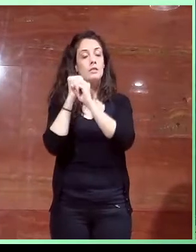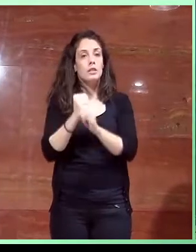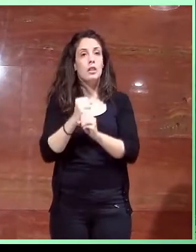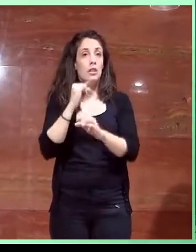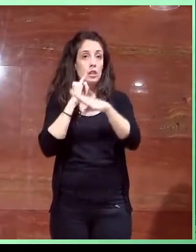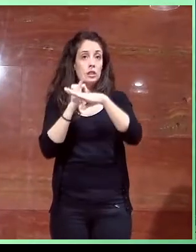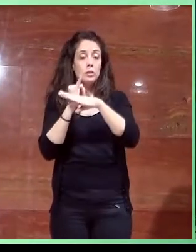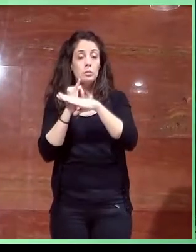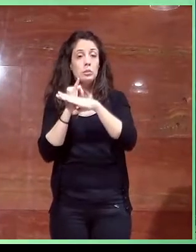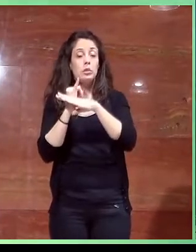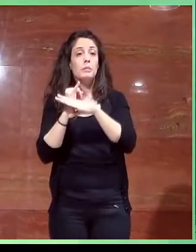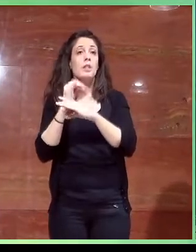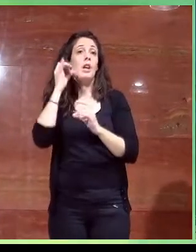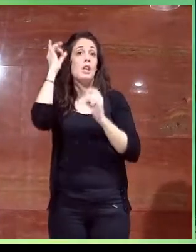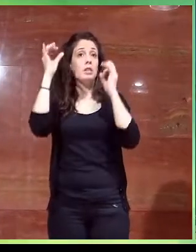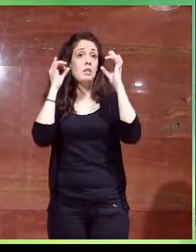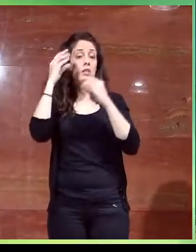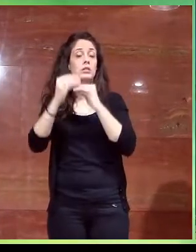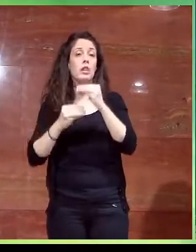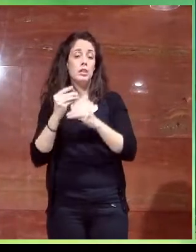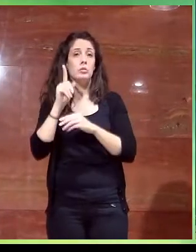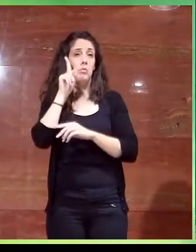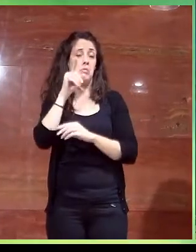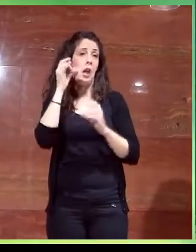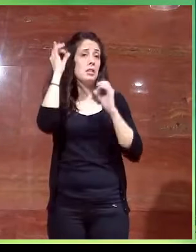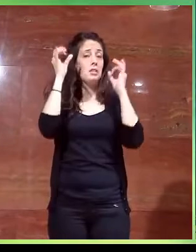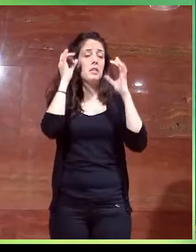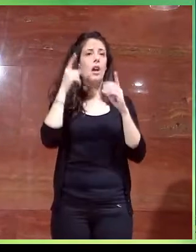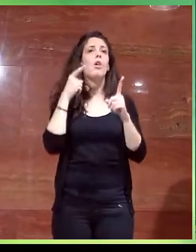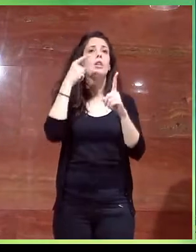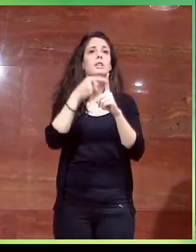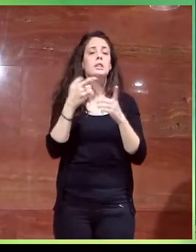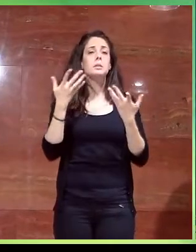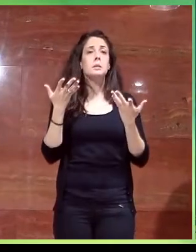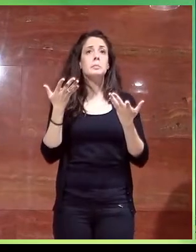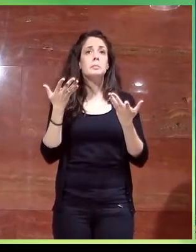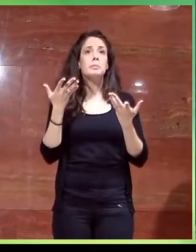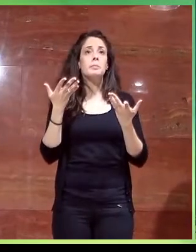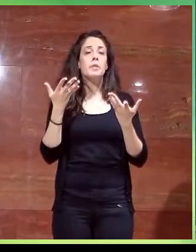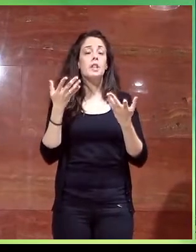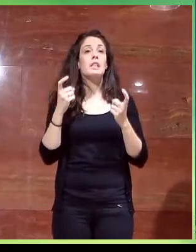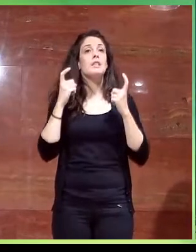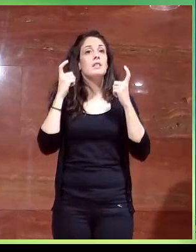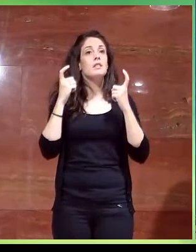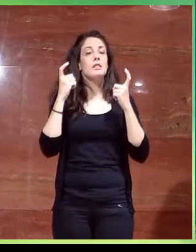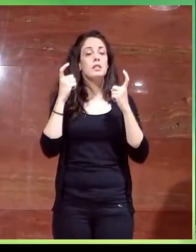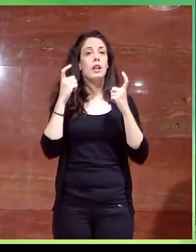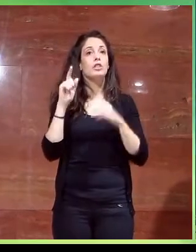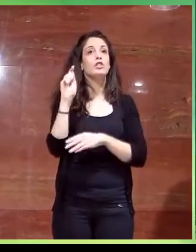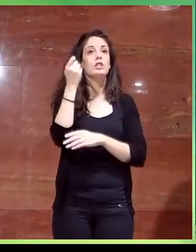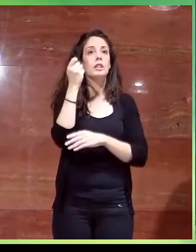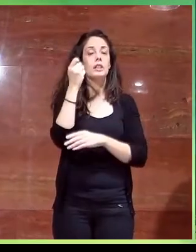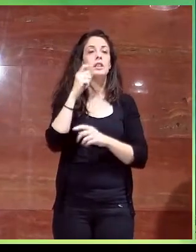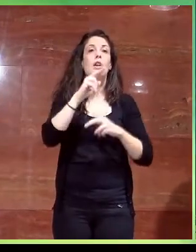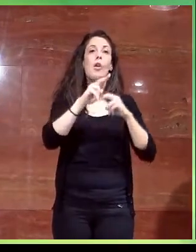entre las muchísimas actividades que se han previsto, una de ellas y uno de los objetivos que teníamos era conseguir que se hiciesen las obras para hacerlo